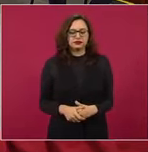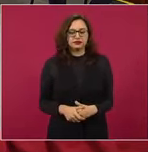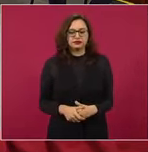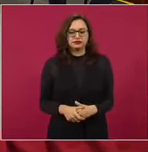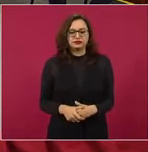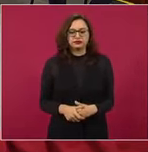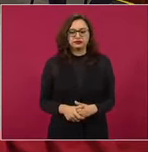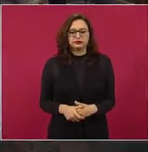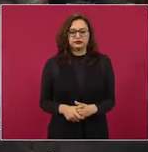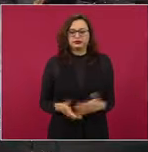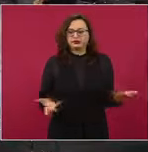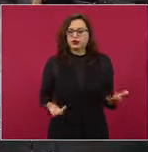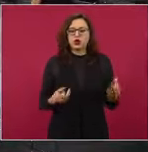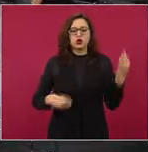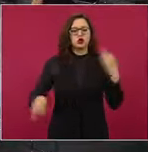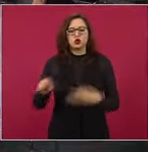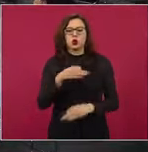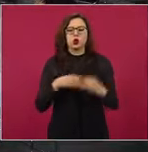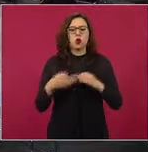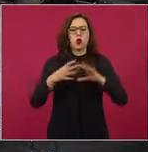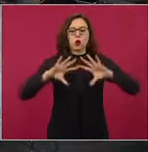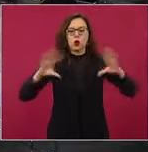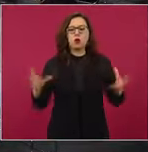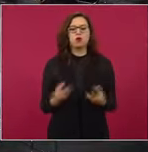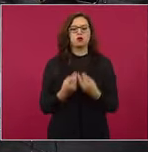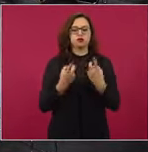es todo el desarrollo social.